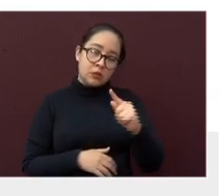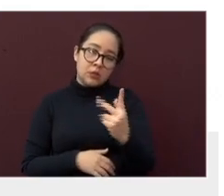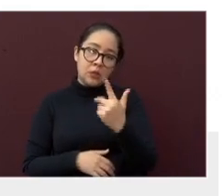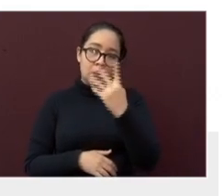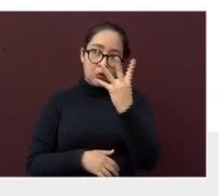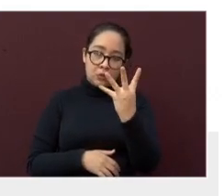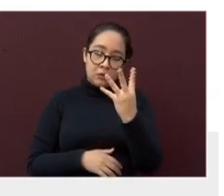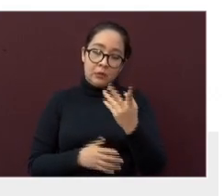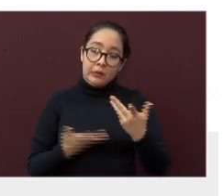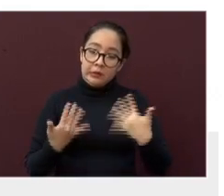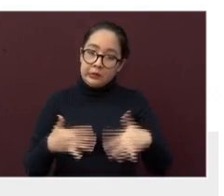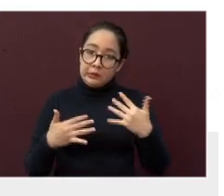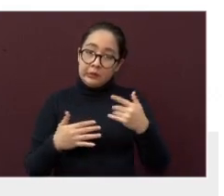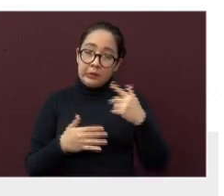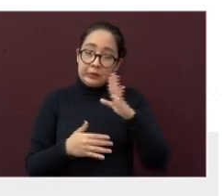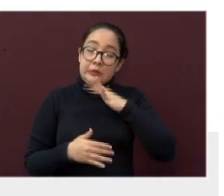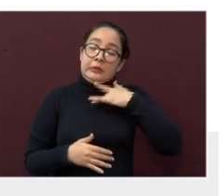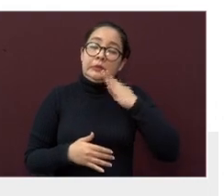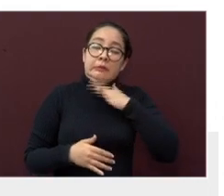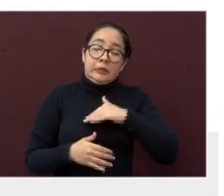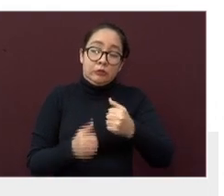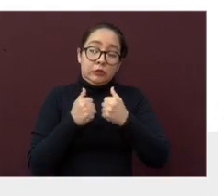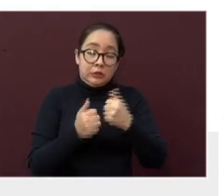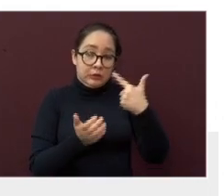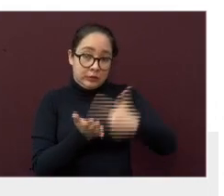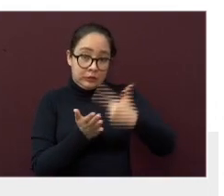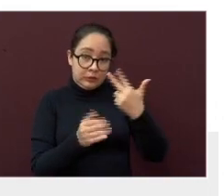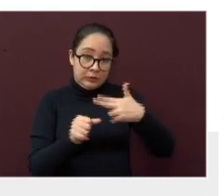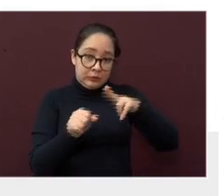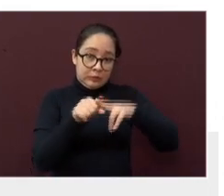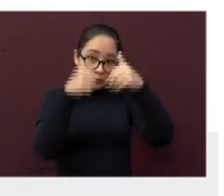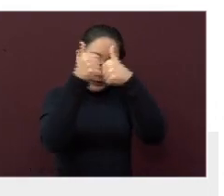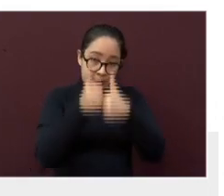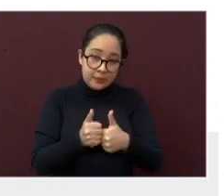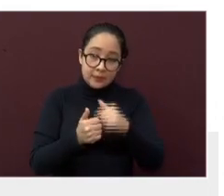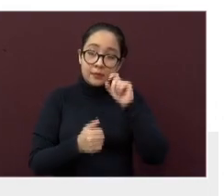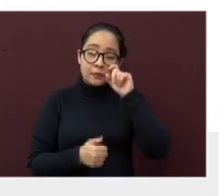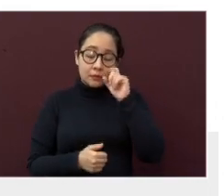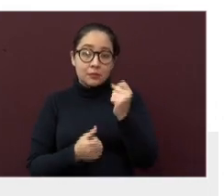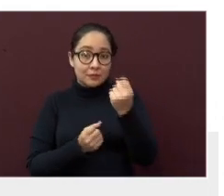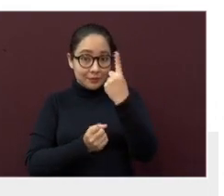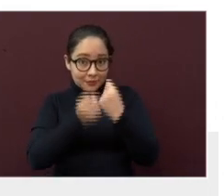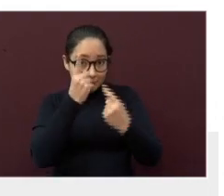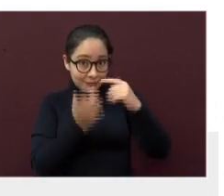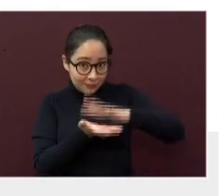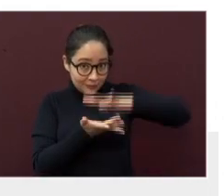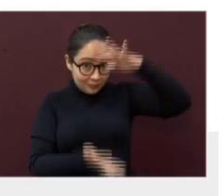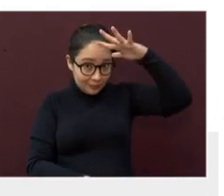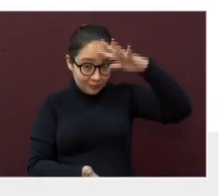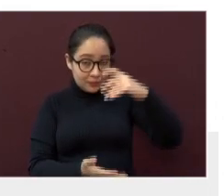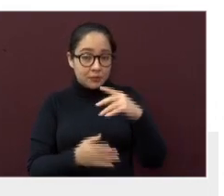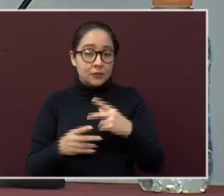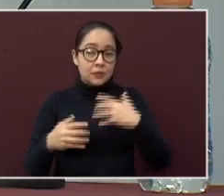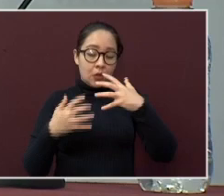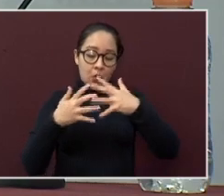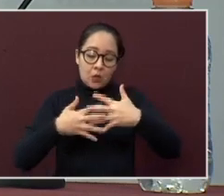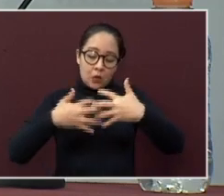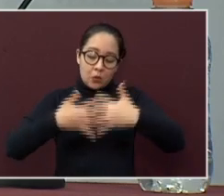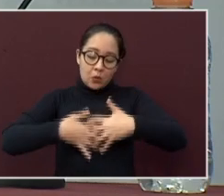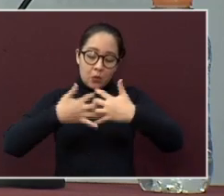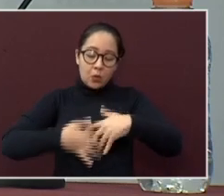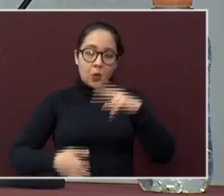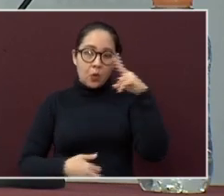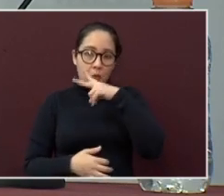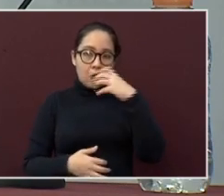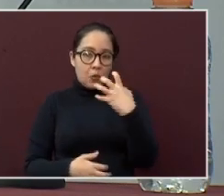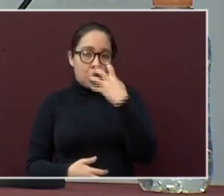por lo que requirieron ser hospitalizados e incluso, en su mayoría, ser intubados. En este otro